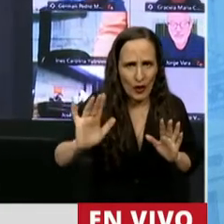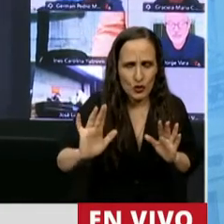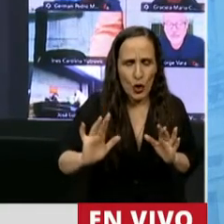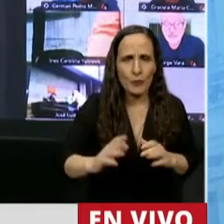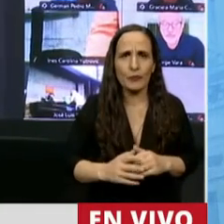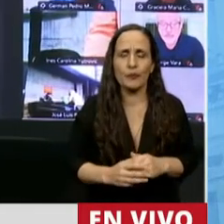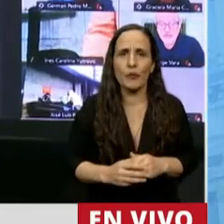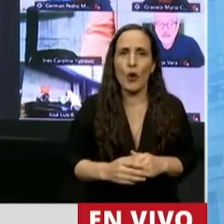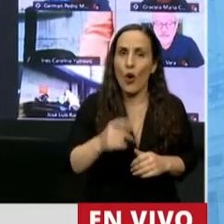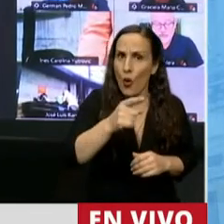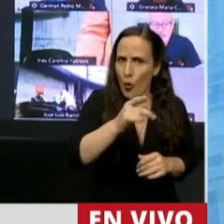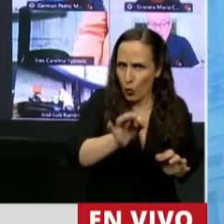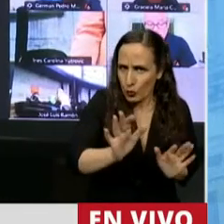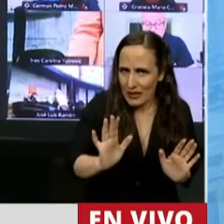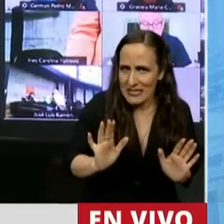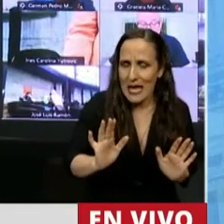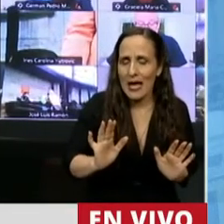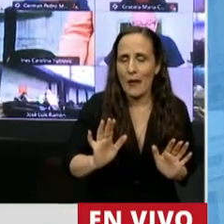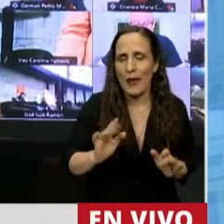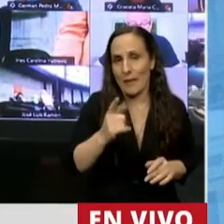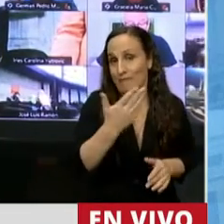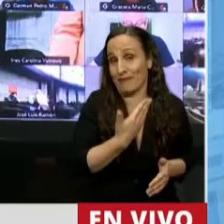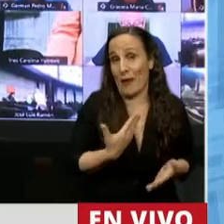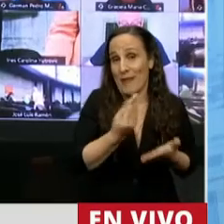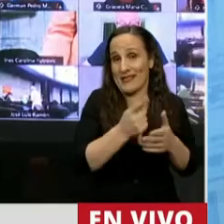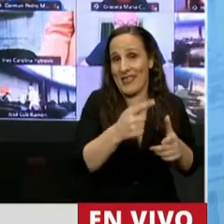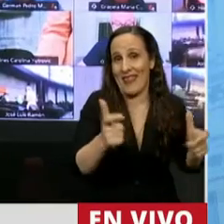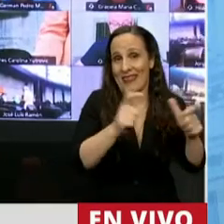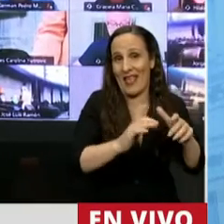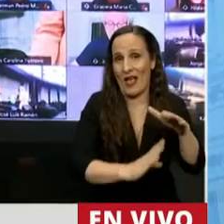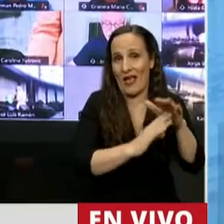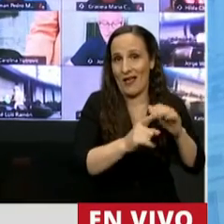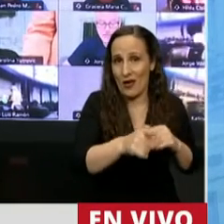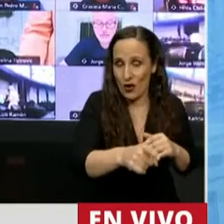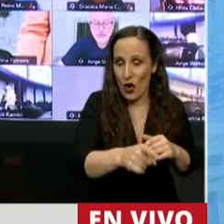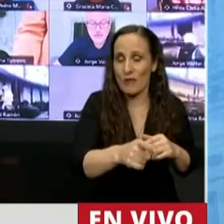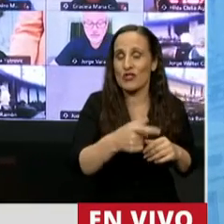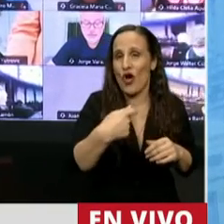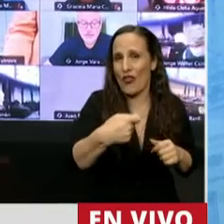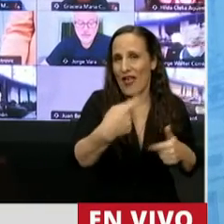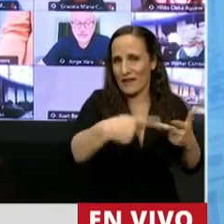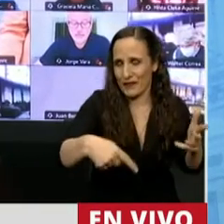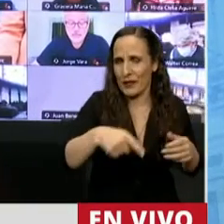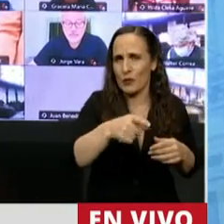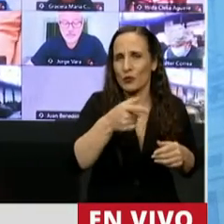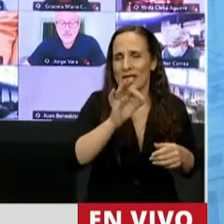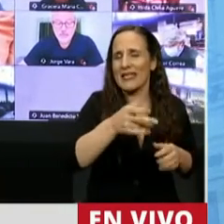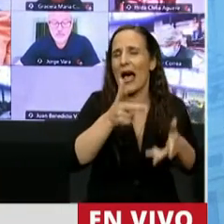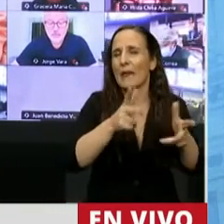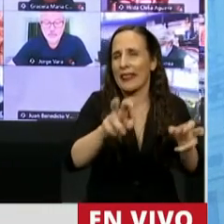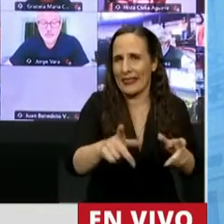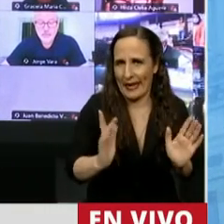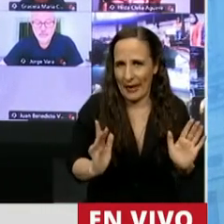Usted sabe bien, Presidente, como Presidente de la Comisión de Previsión y Seguridad Social de lo que estoy hablando,